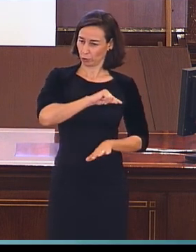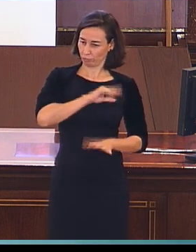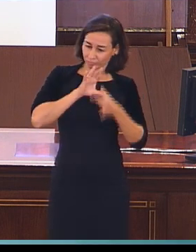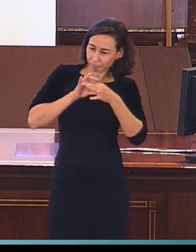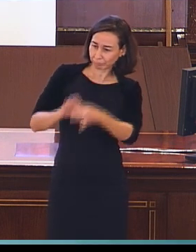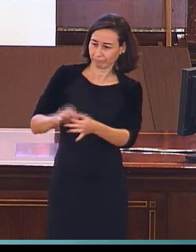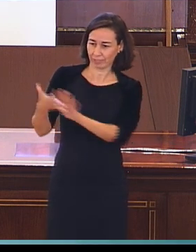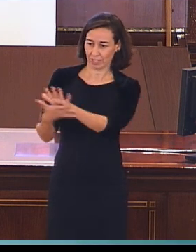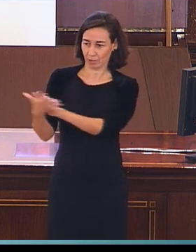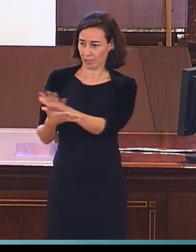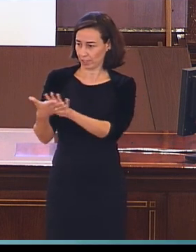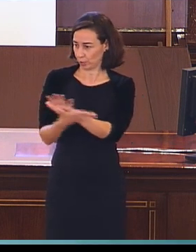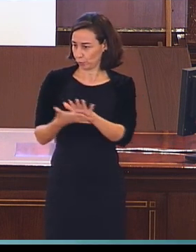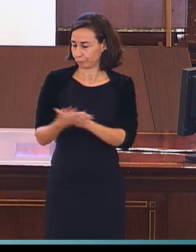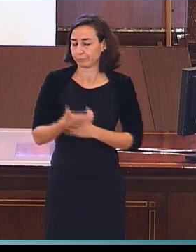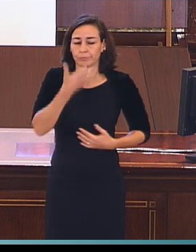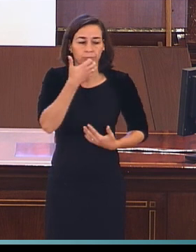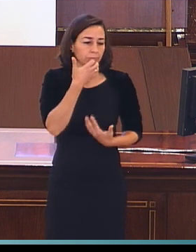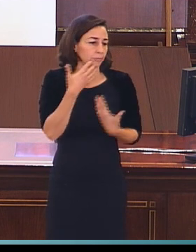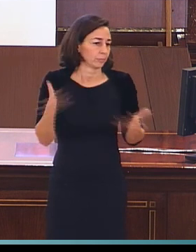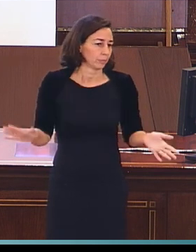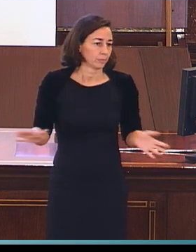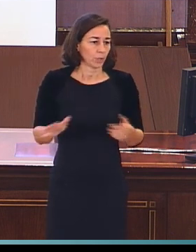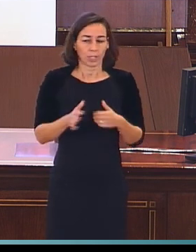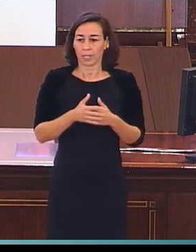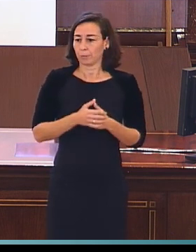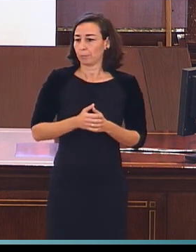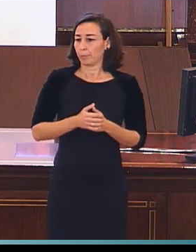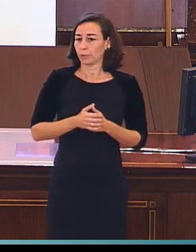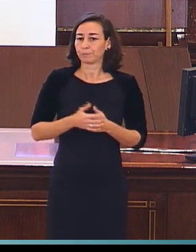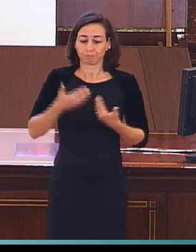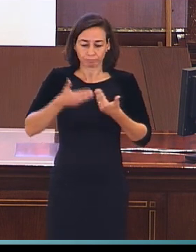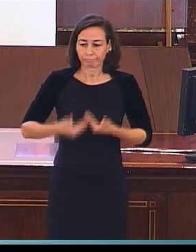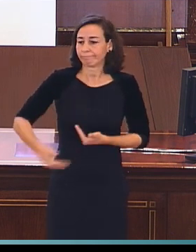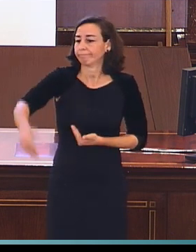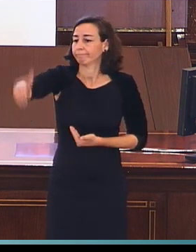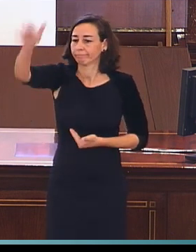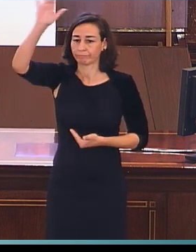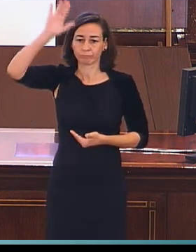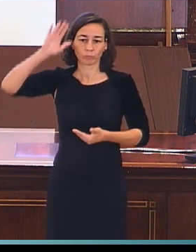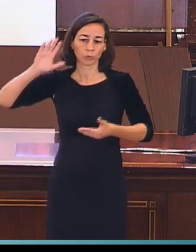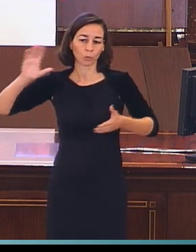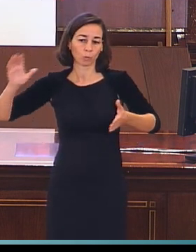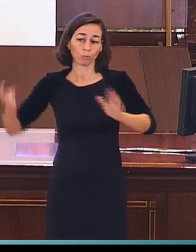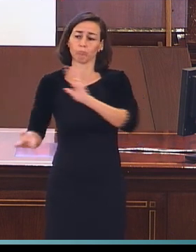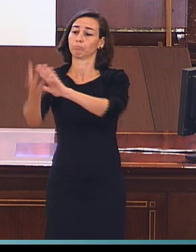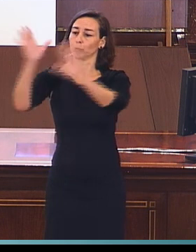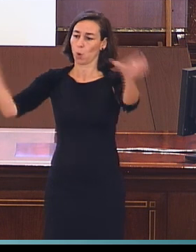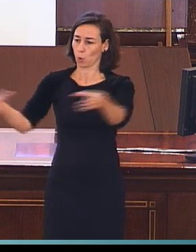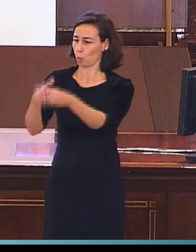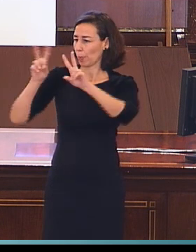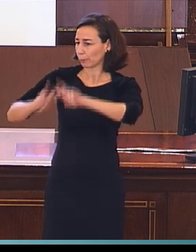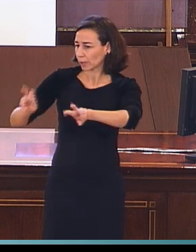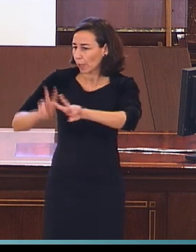que no existe. Bueno, pues, una nueva era de investigación está por delante nuestra y que sea aún más